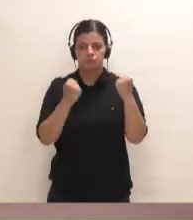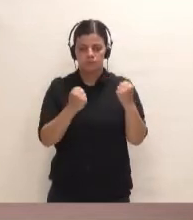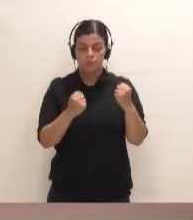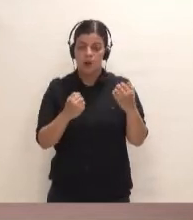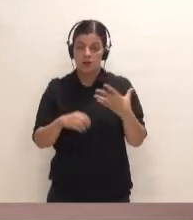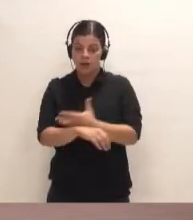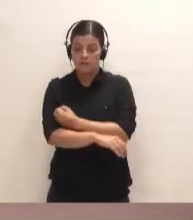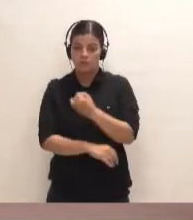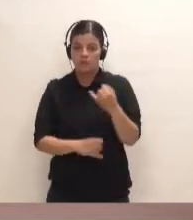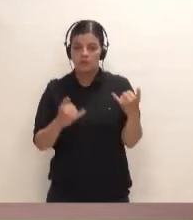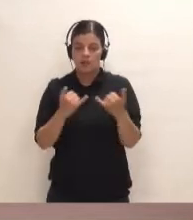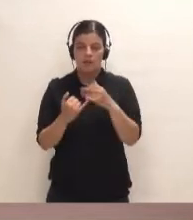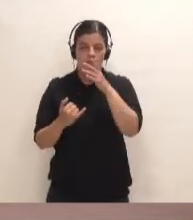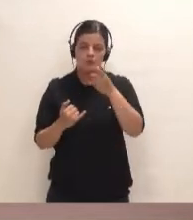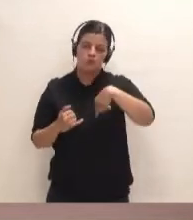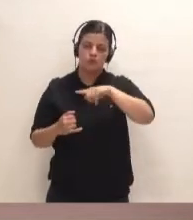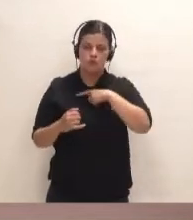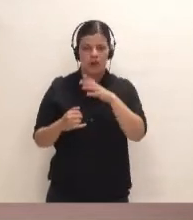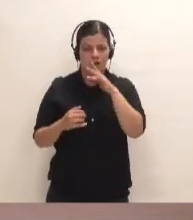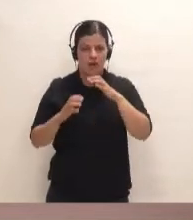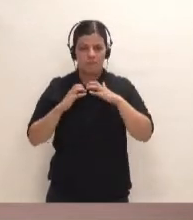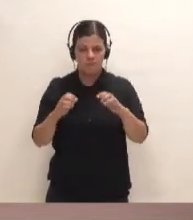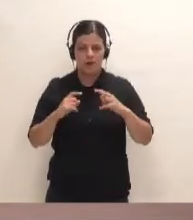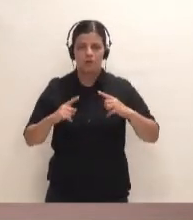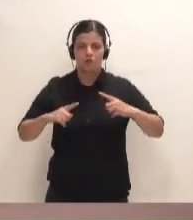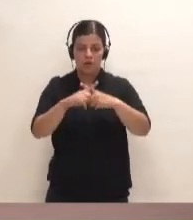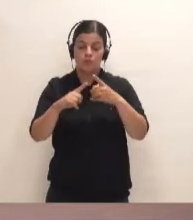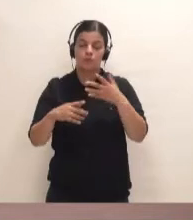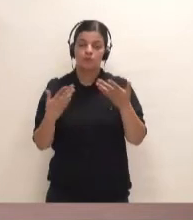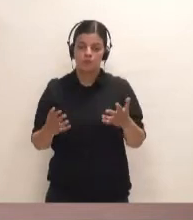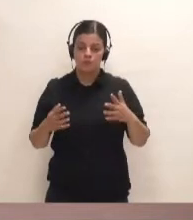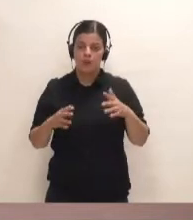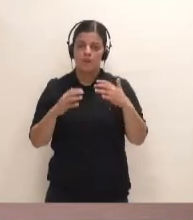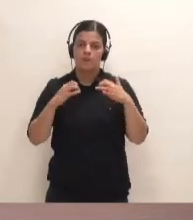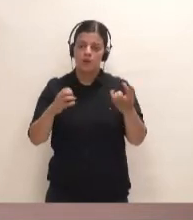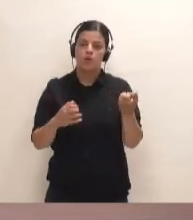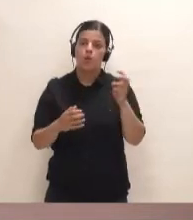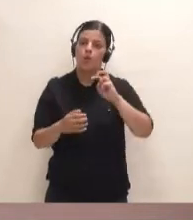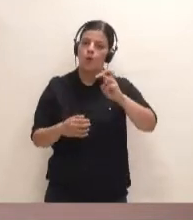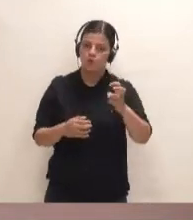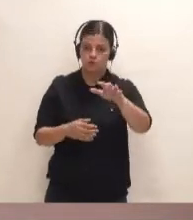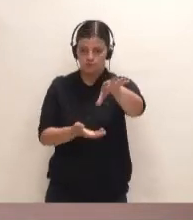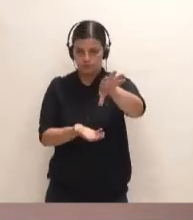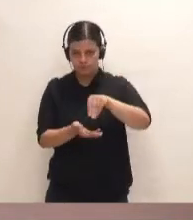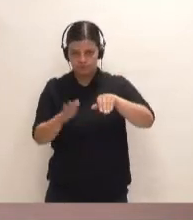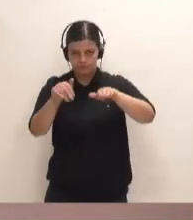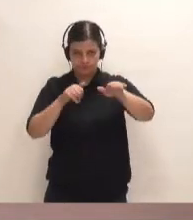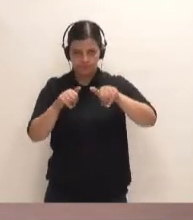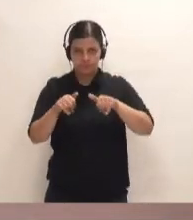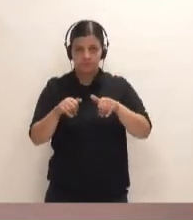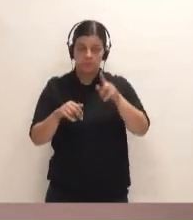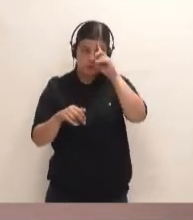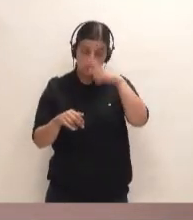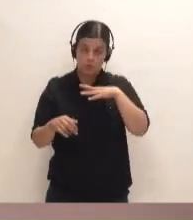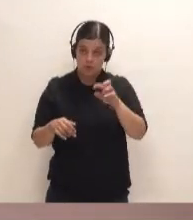estamos en dos plenos extraordinarios, pues, convocar otro pleno para llevar a cabo ese acuerdo. No sé si sería posible, pero creo que